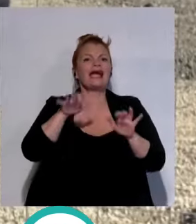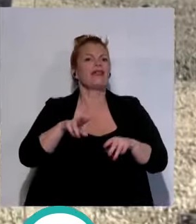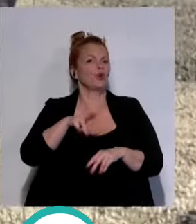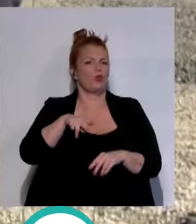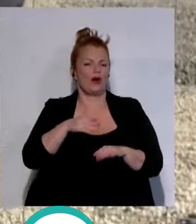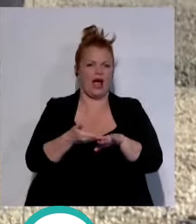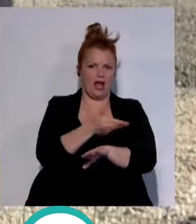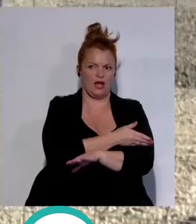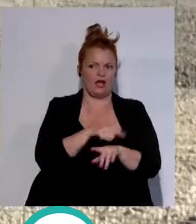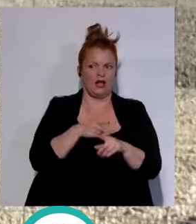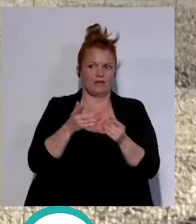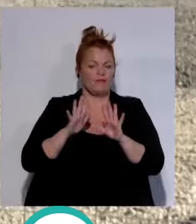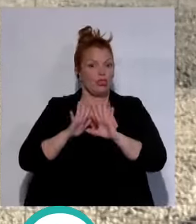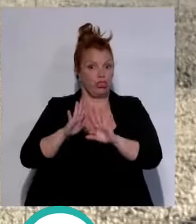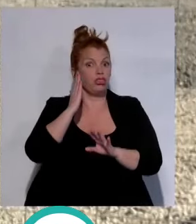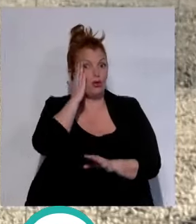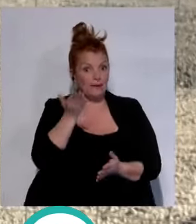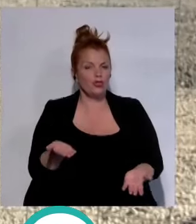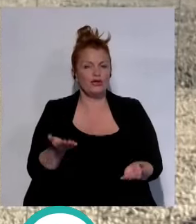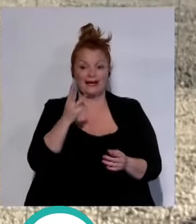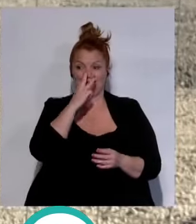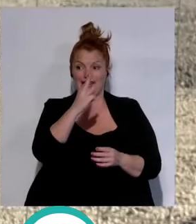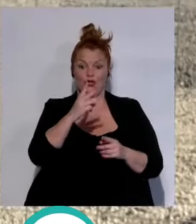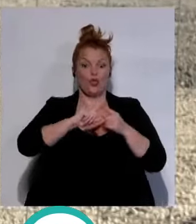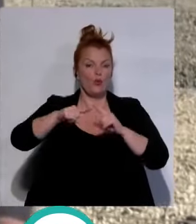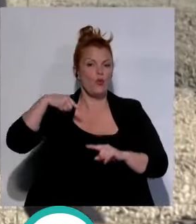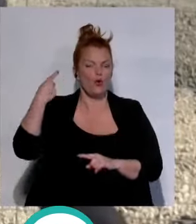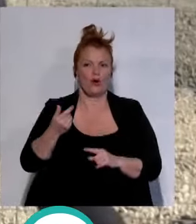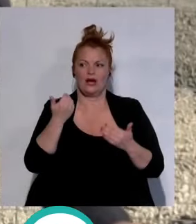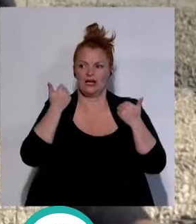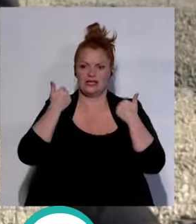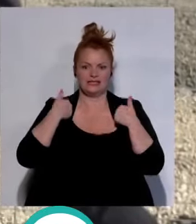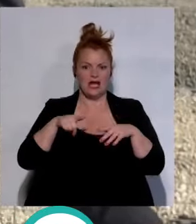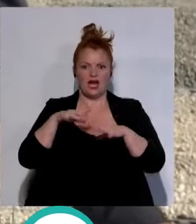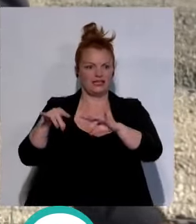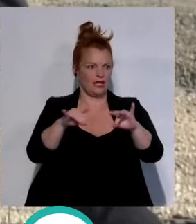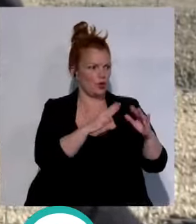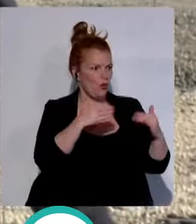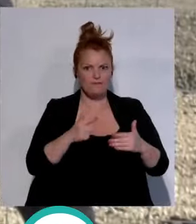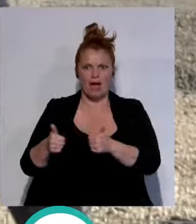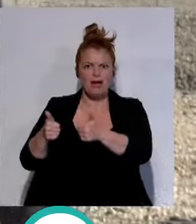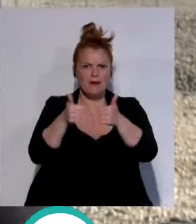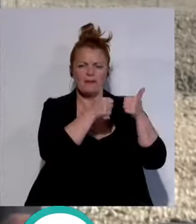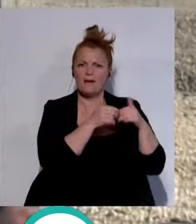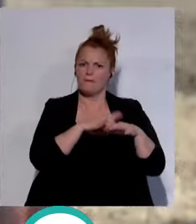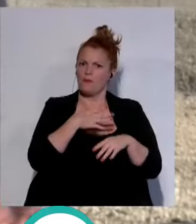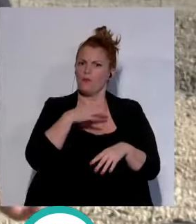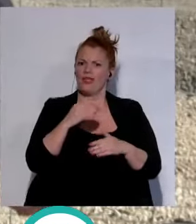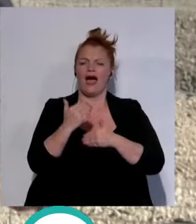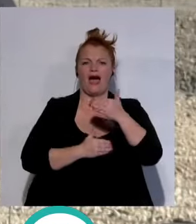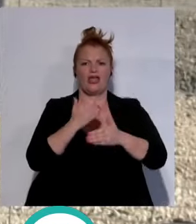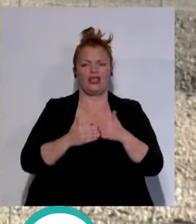esto es un gigante dormido y de hecho tres años luego ya no quedan más terrenos aquí para poder